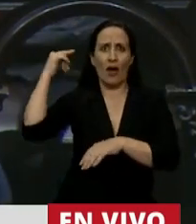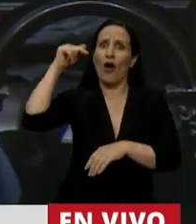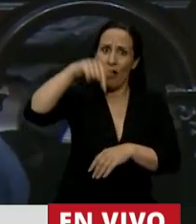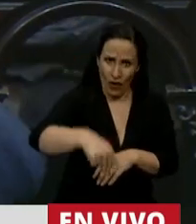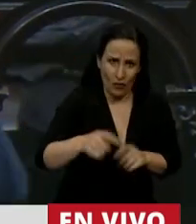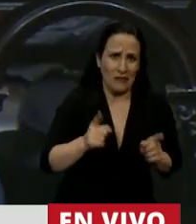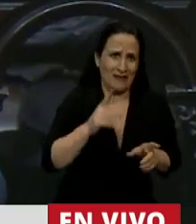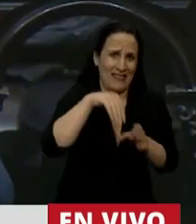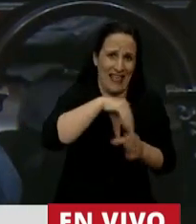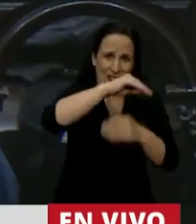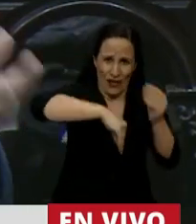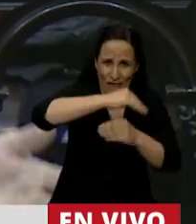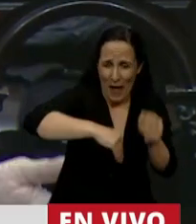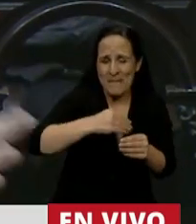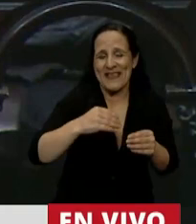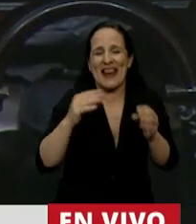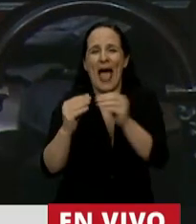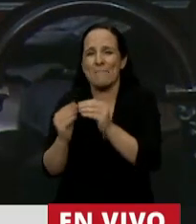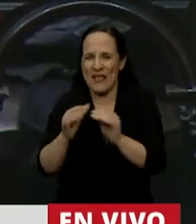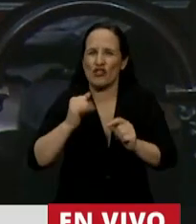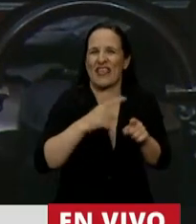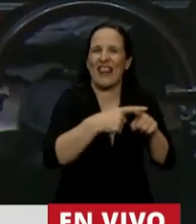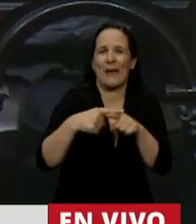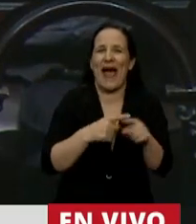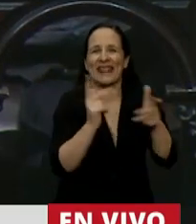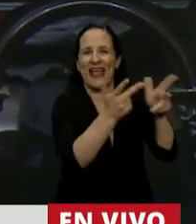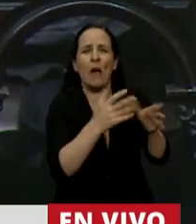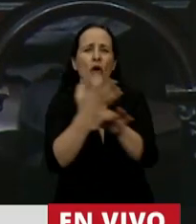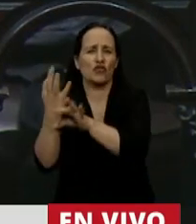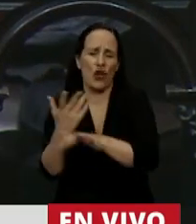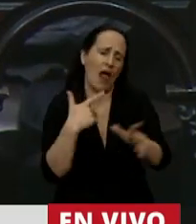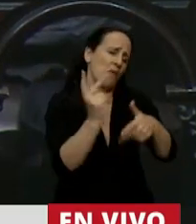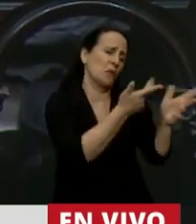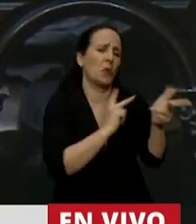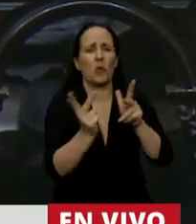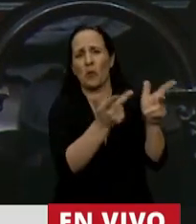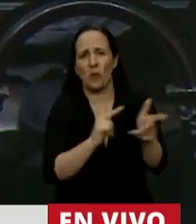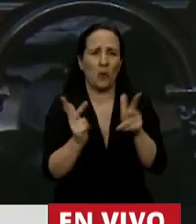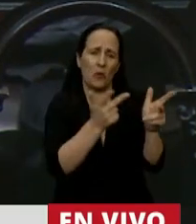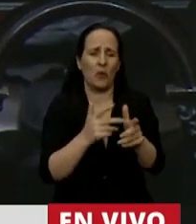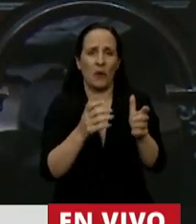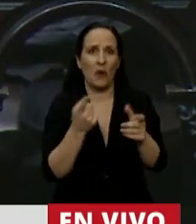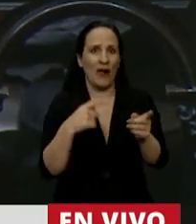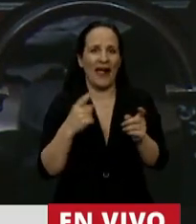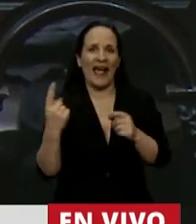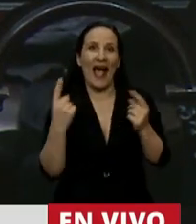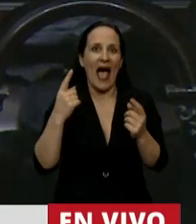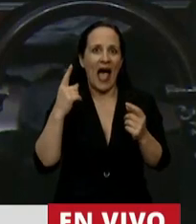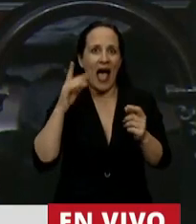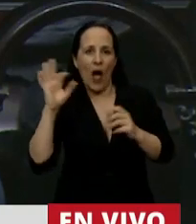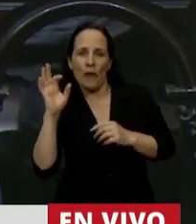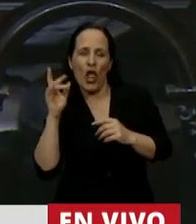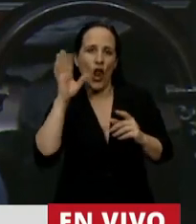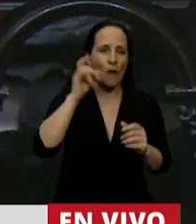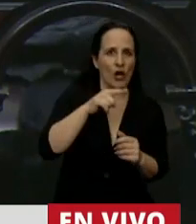hoy con nuestra familia, con nuestros amigos, con nuestras amigas, con profesionales, pero cada uno marca su posición. Hay